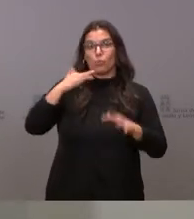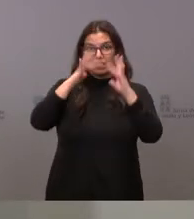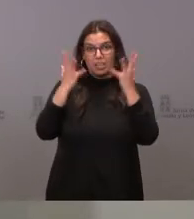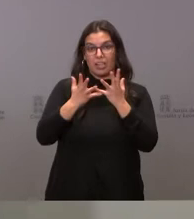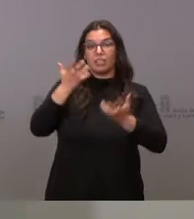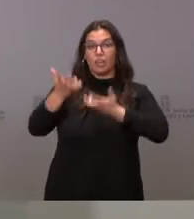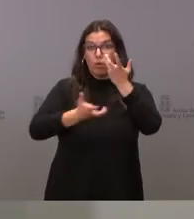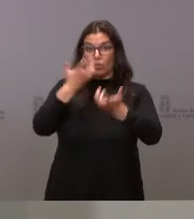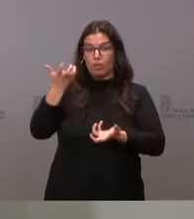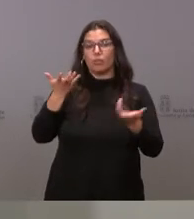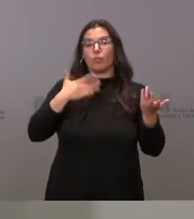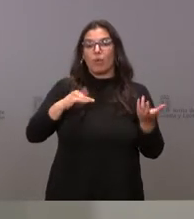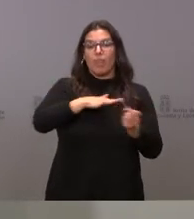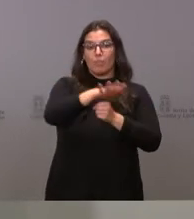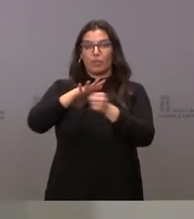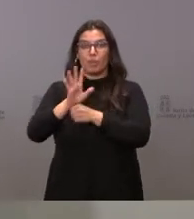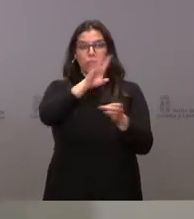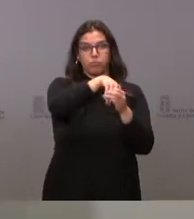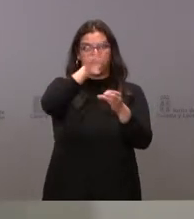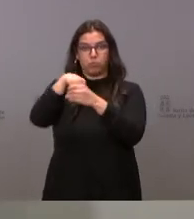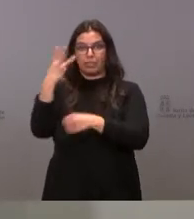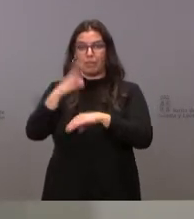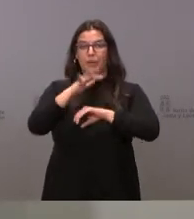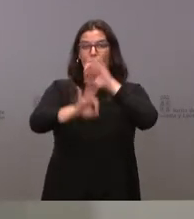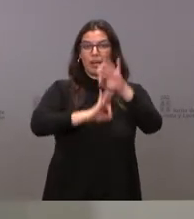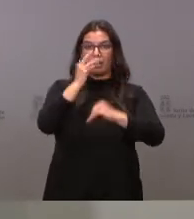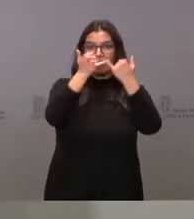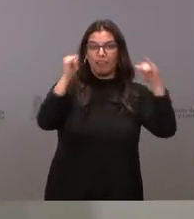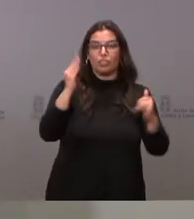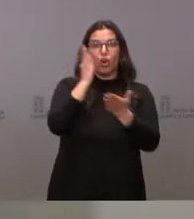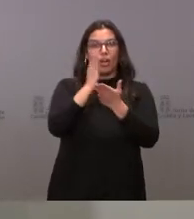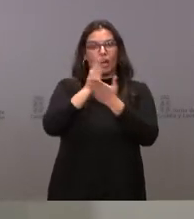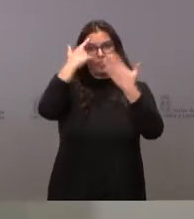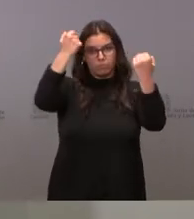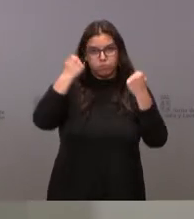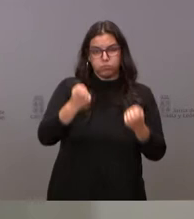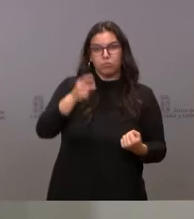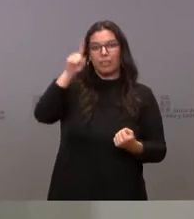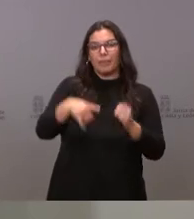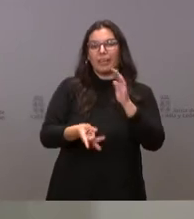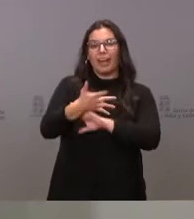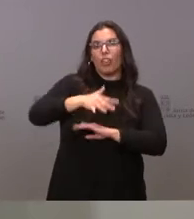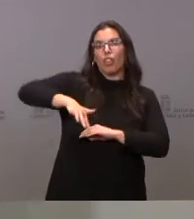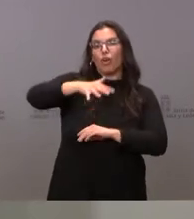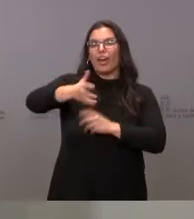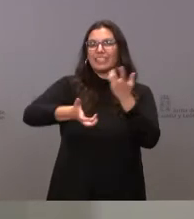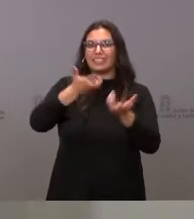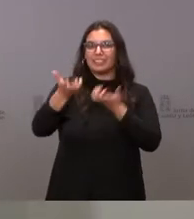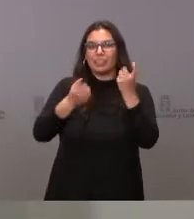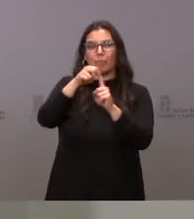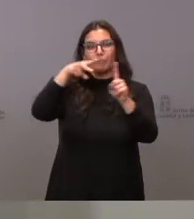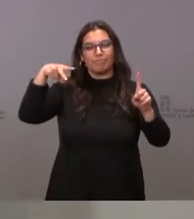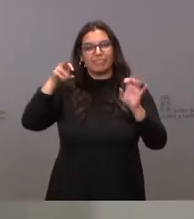nos van a permitir actuar en tres ámbitos, la organización de eventos y clases magistrales, la generación de microespacios de cocina con perspectiva social